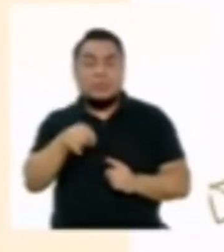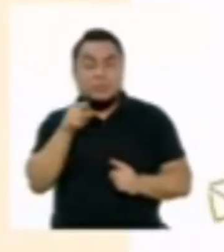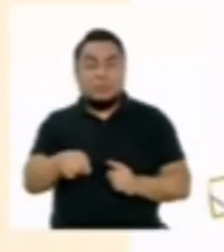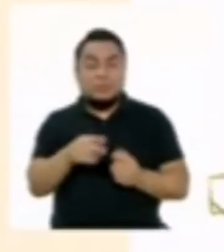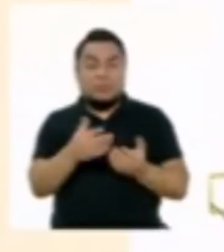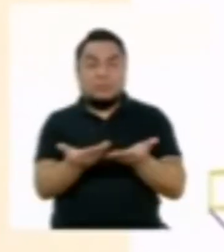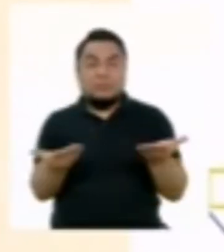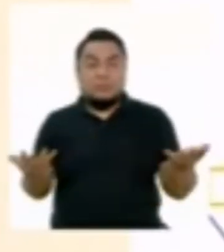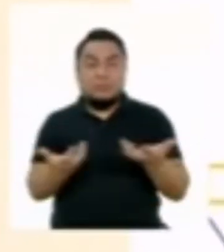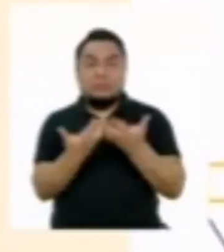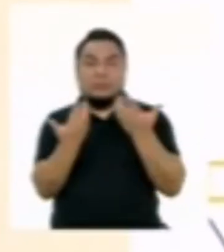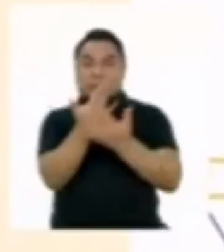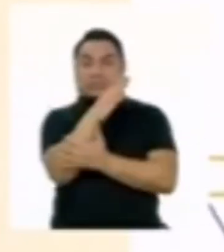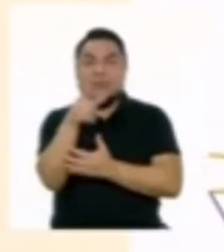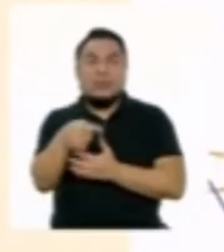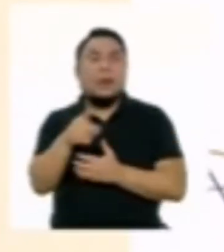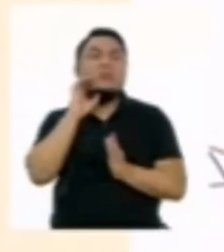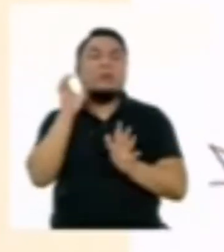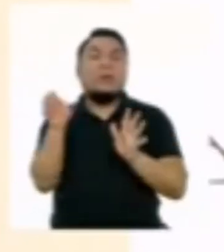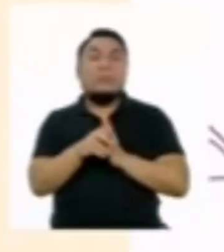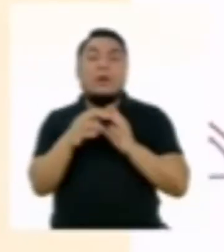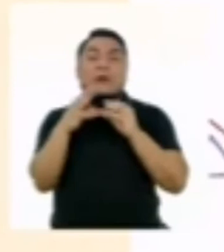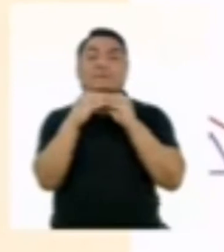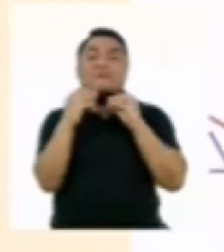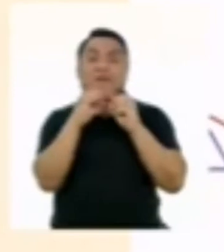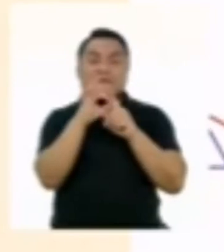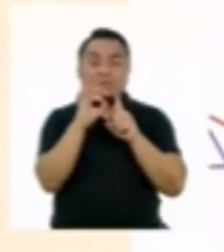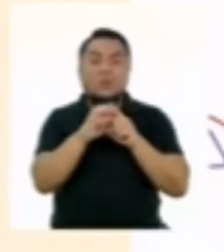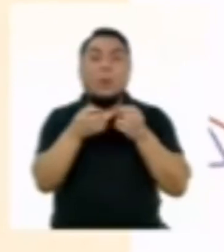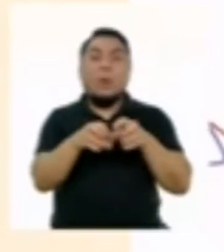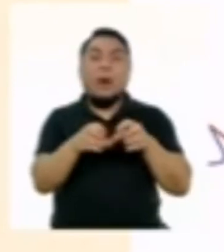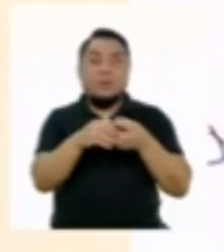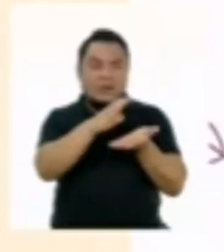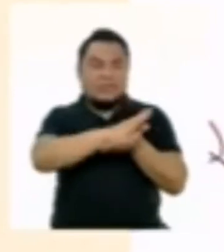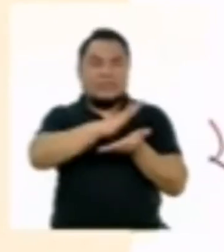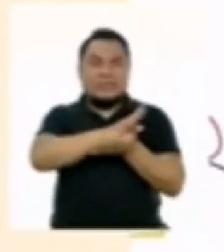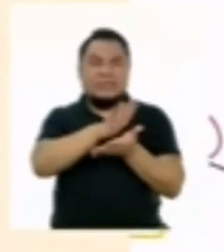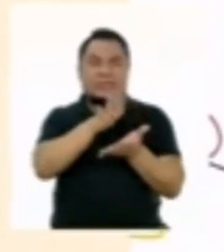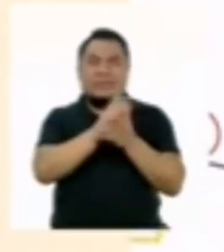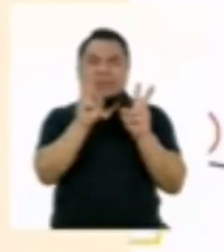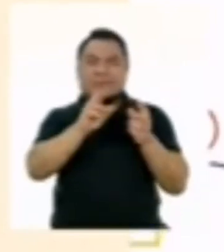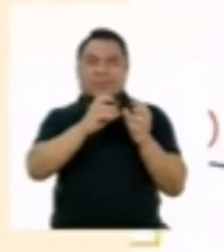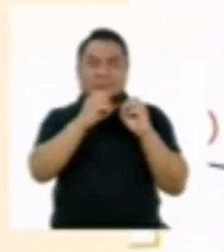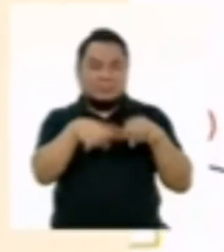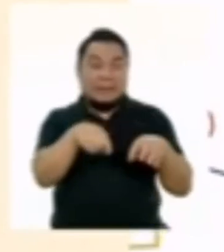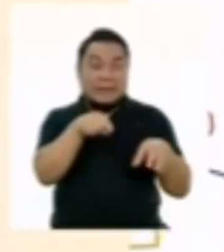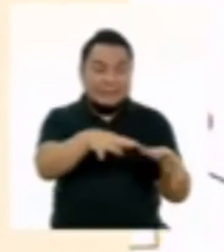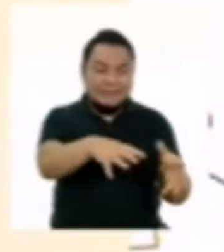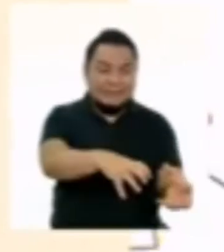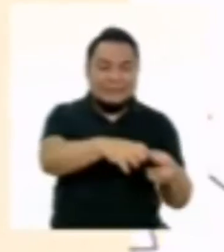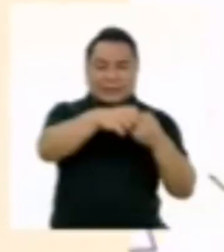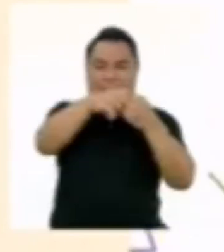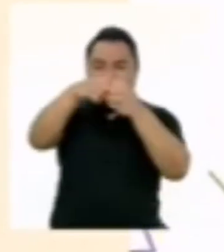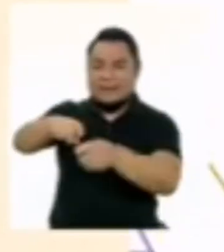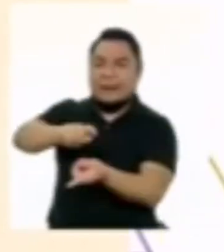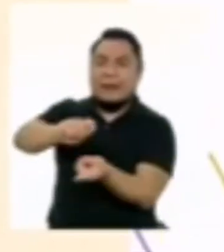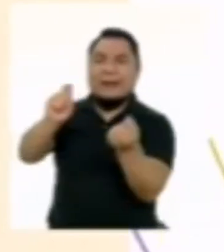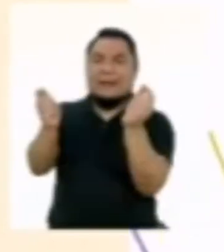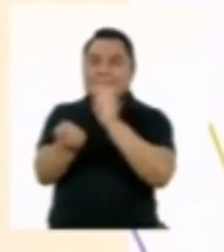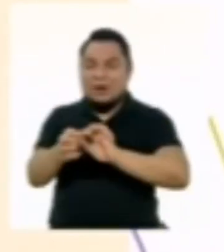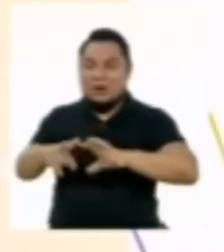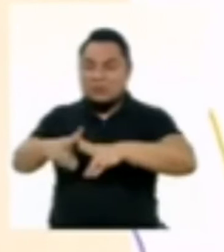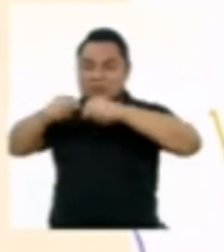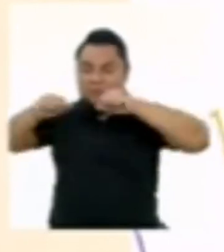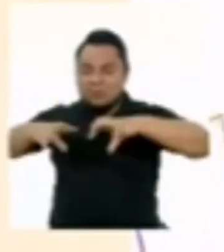residuos orgánicos como cáscaras de frutas, huevos y desechos vegetales para convertirlas en